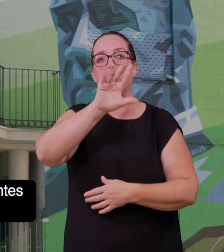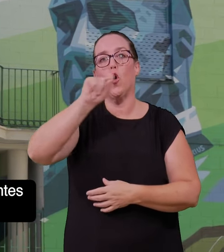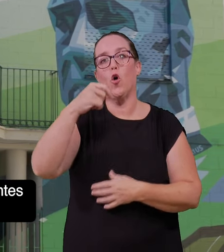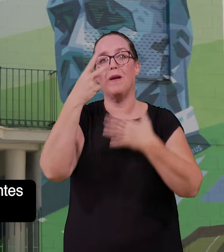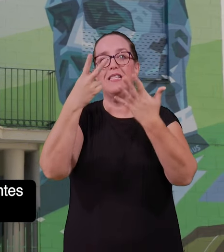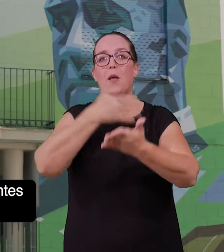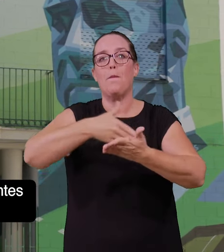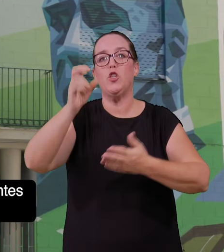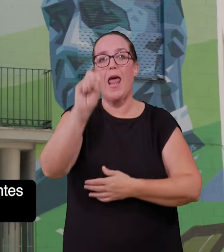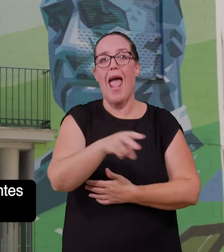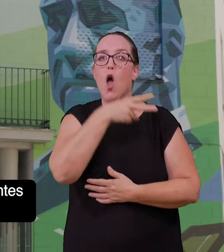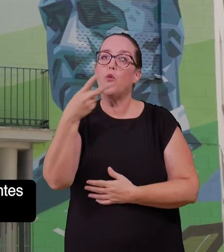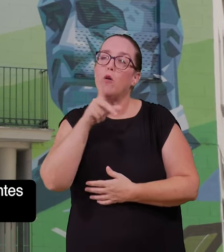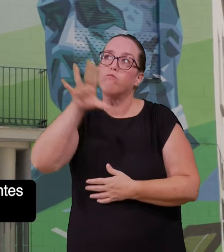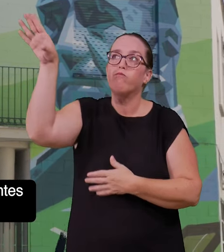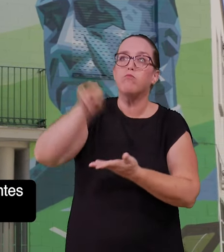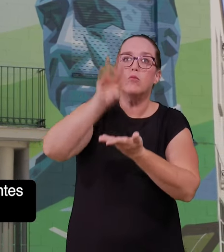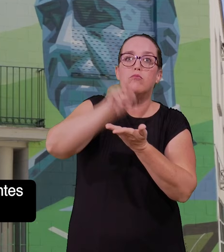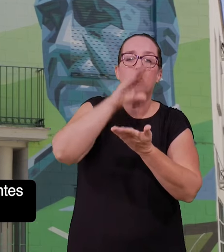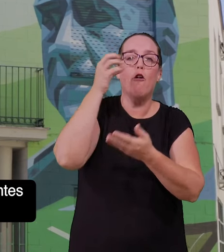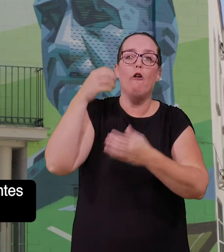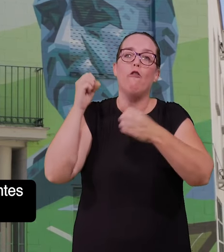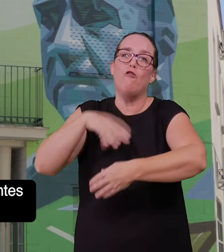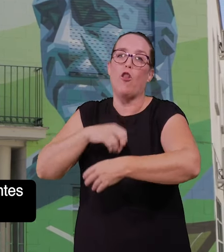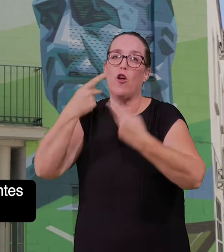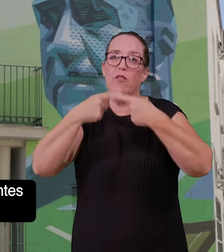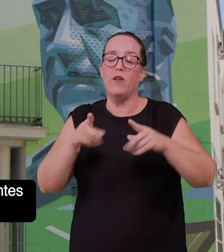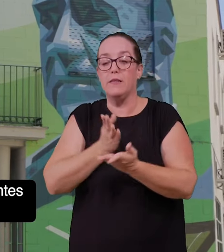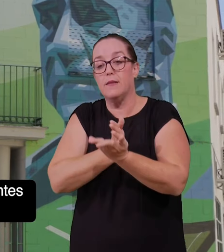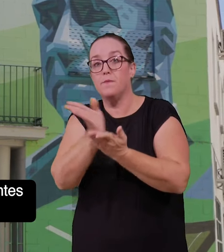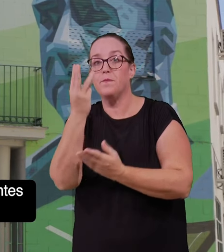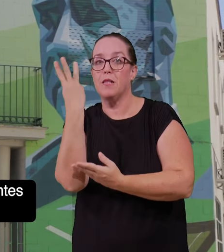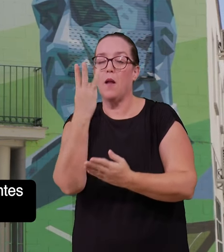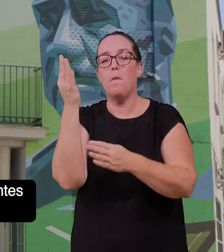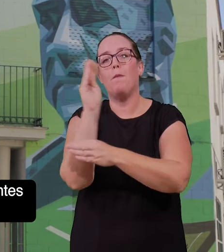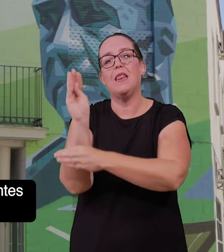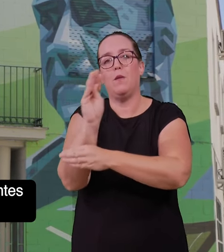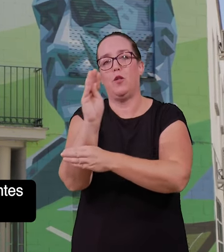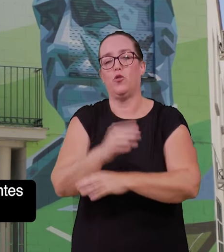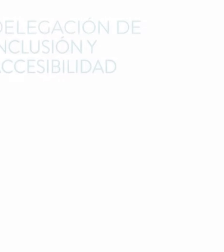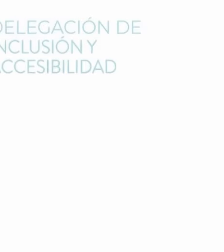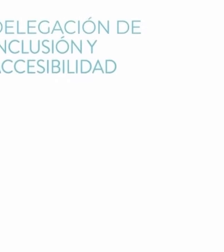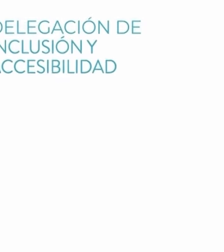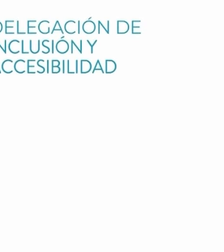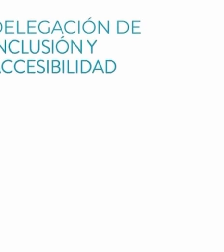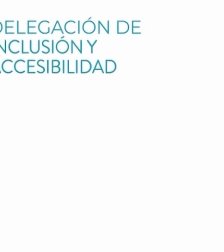se invertirán 5,7 millones de euros procedentes de diferentes fondos y la labor de mantenimiento.